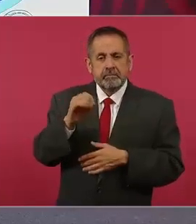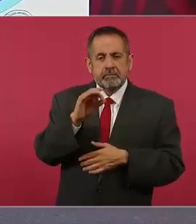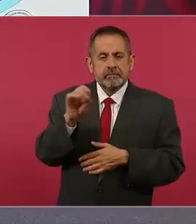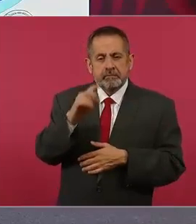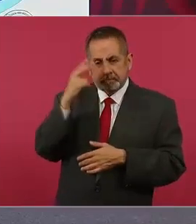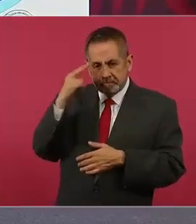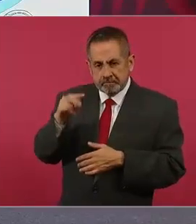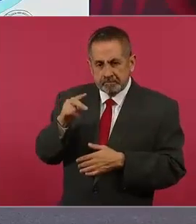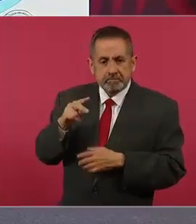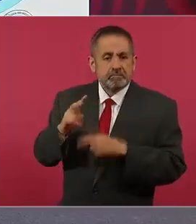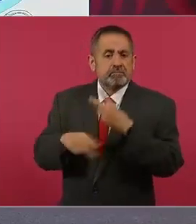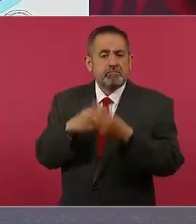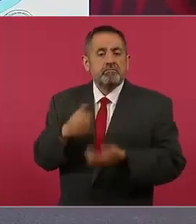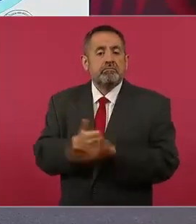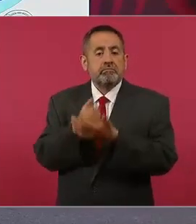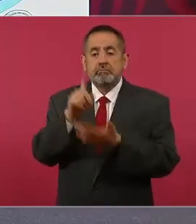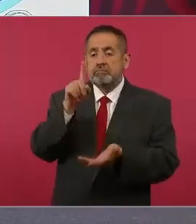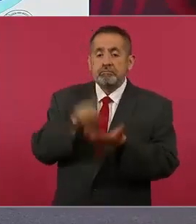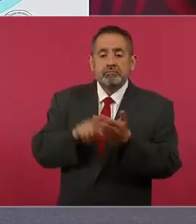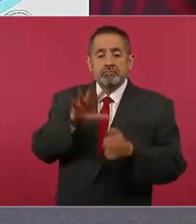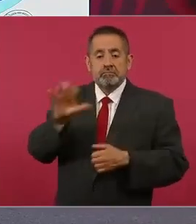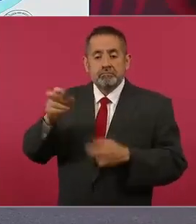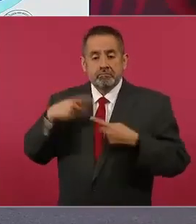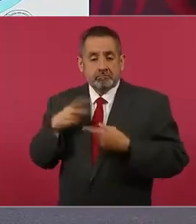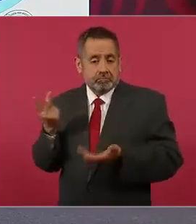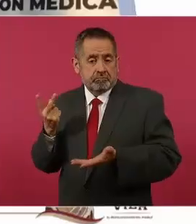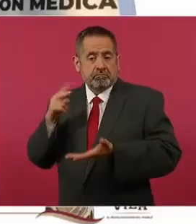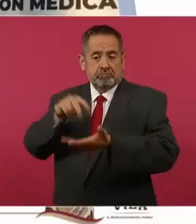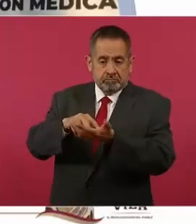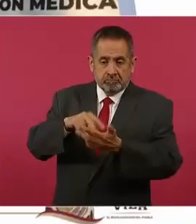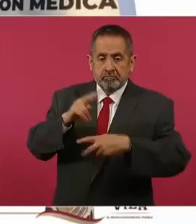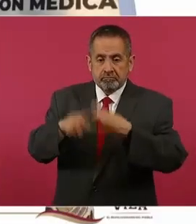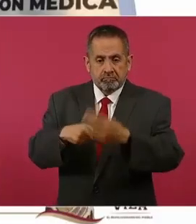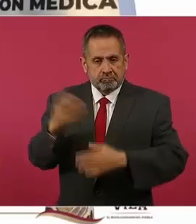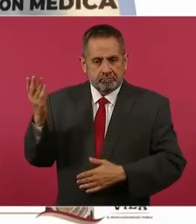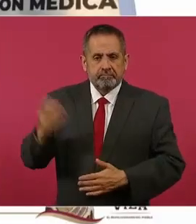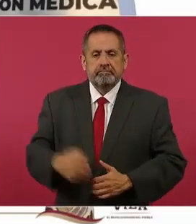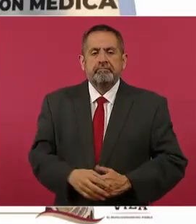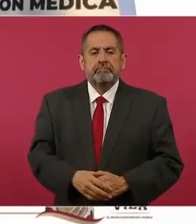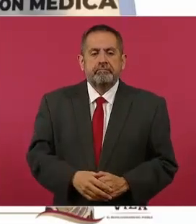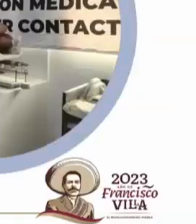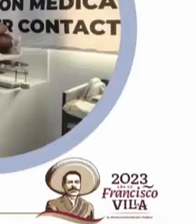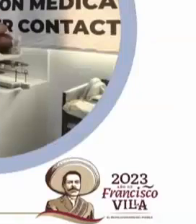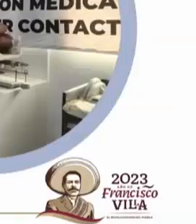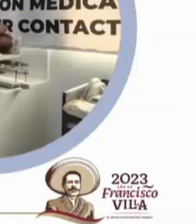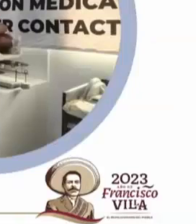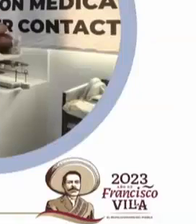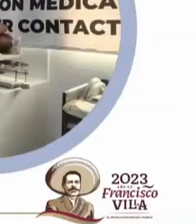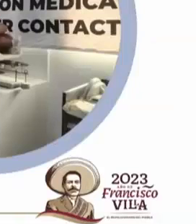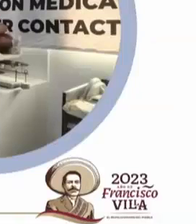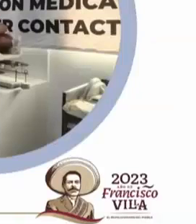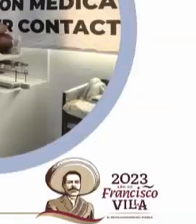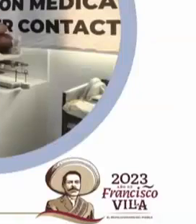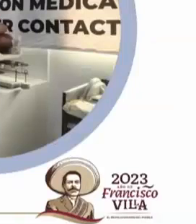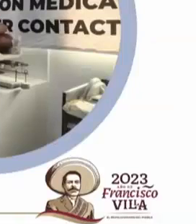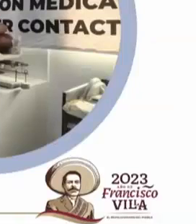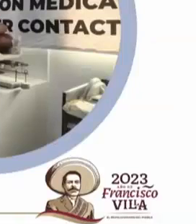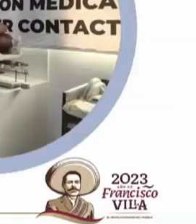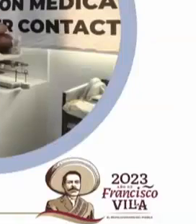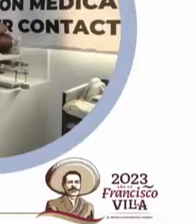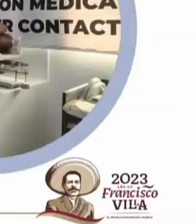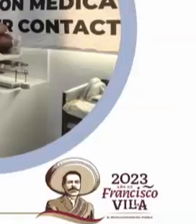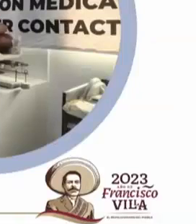atendieron, con 1.500 elementos, atendieron personas de Tamaulipas, Veracruz, Tabasco, Campeche,